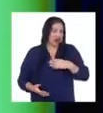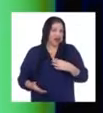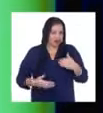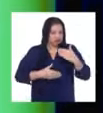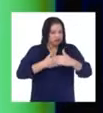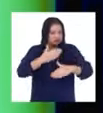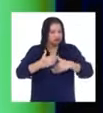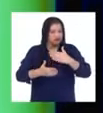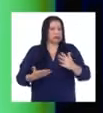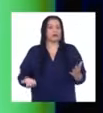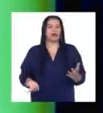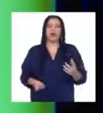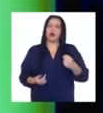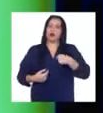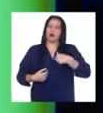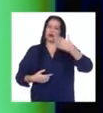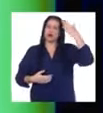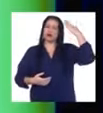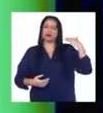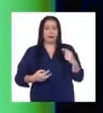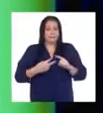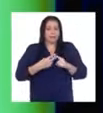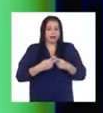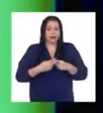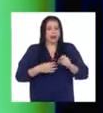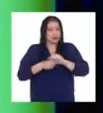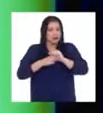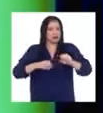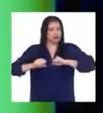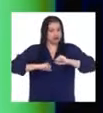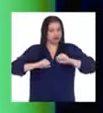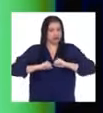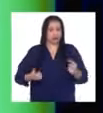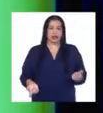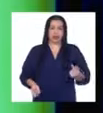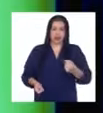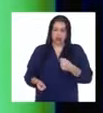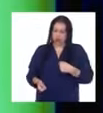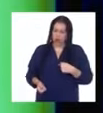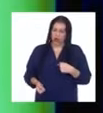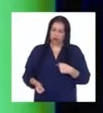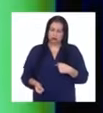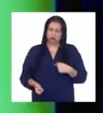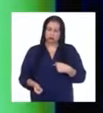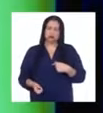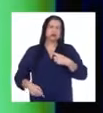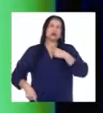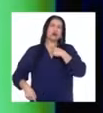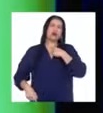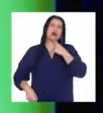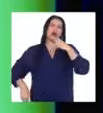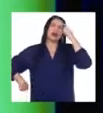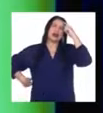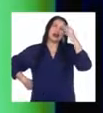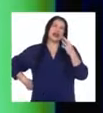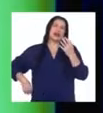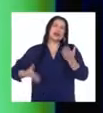Cuando comencé a practicar el atletismo, no estaba convencida si iba a ser buena